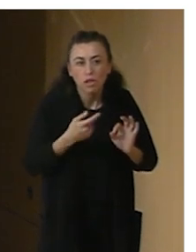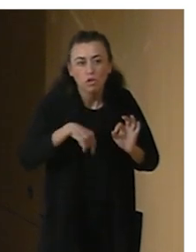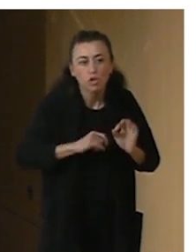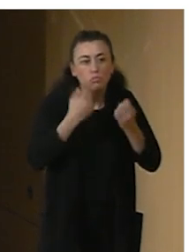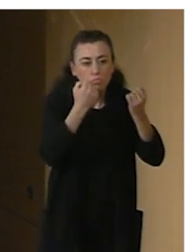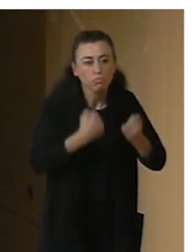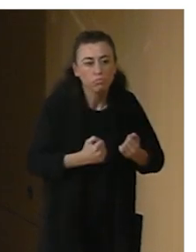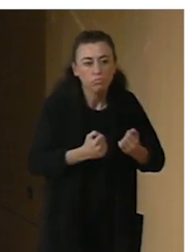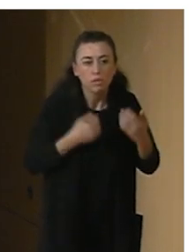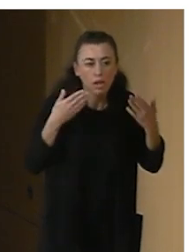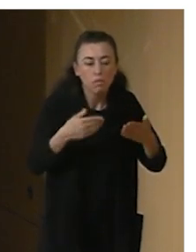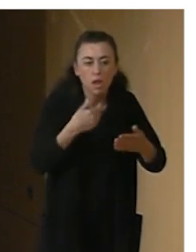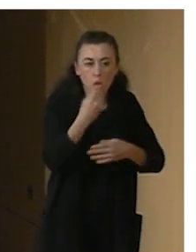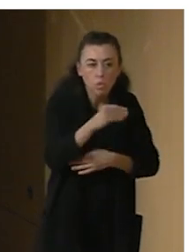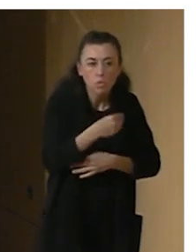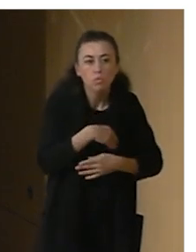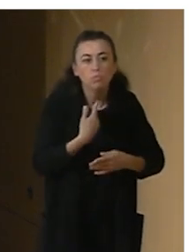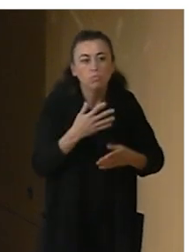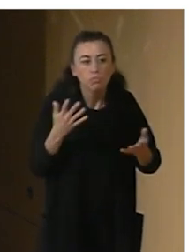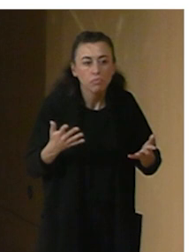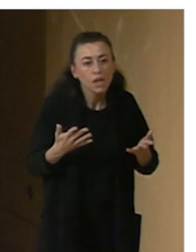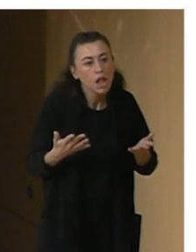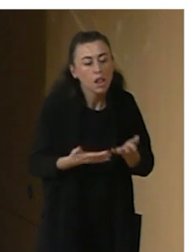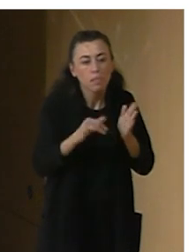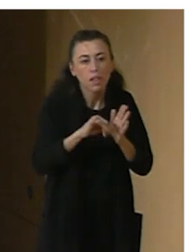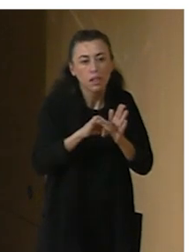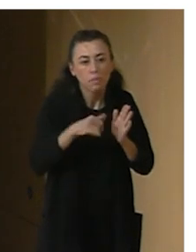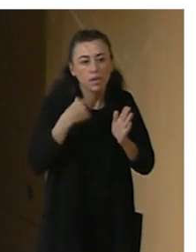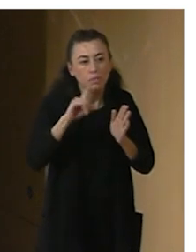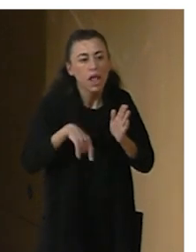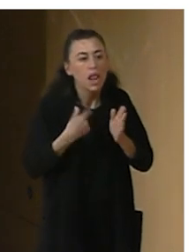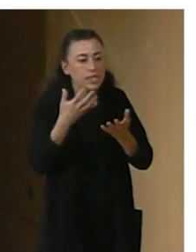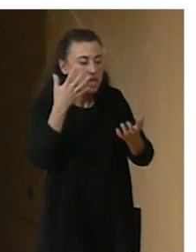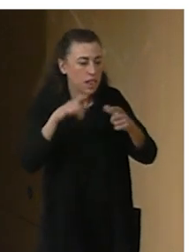a trabajar por los derechos de acceso al arte de la infancia y la juventud desde las artes escénicas.